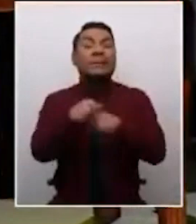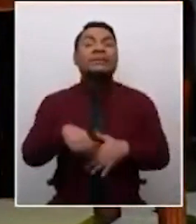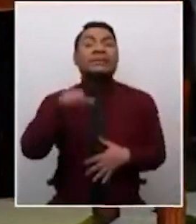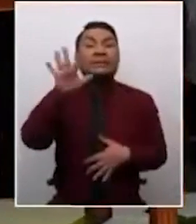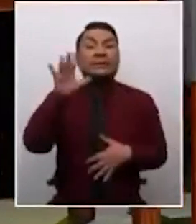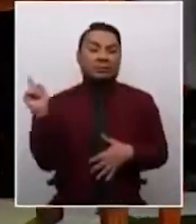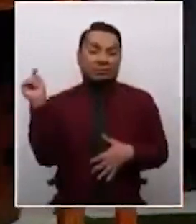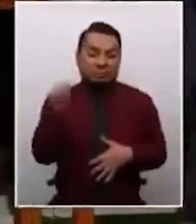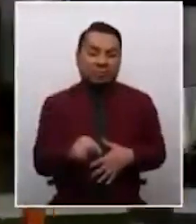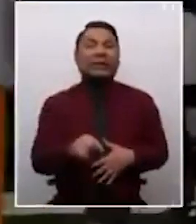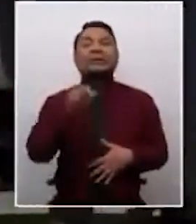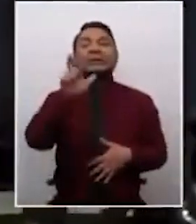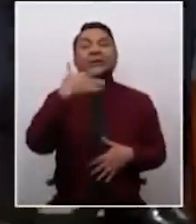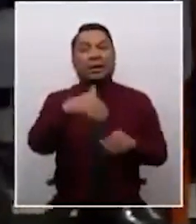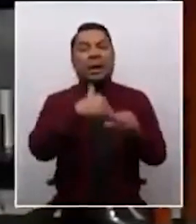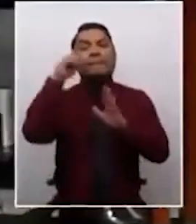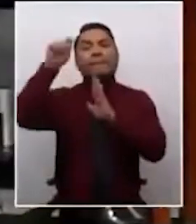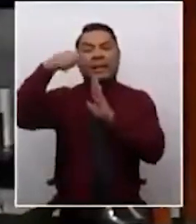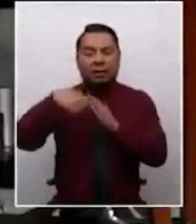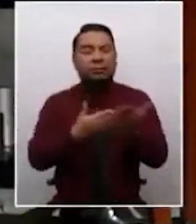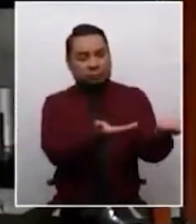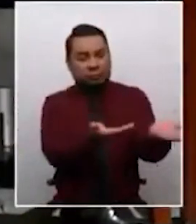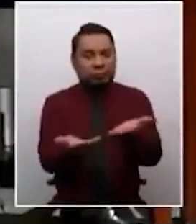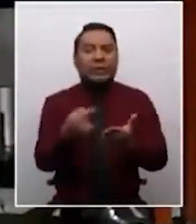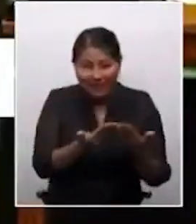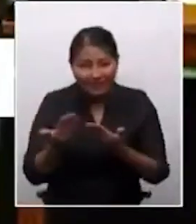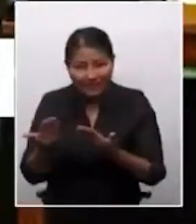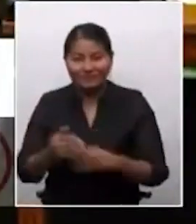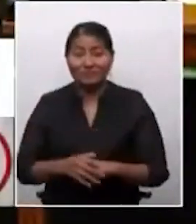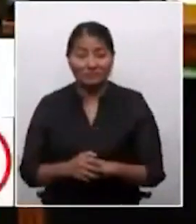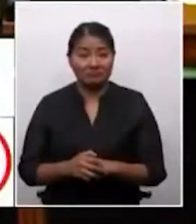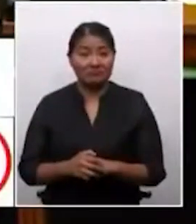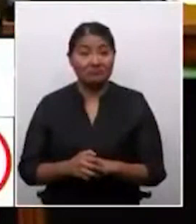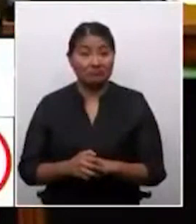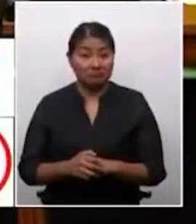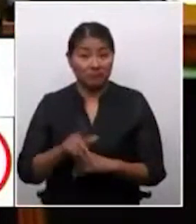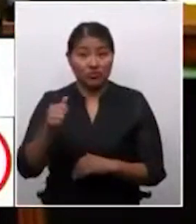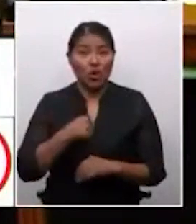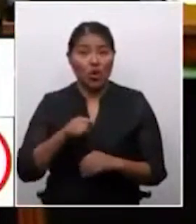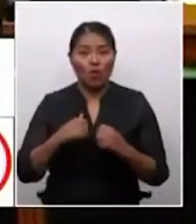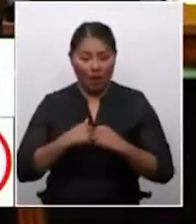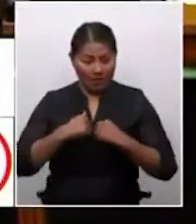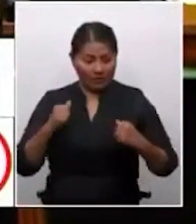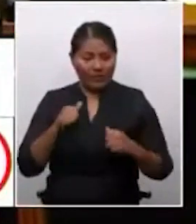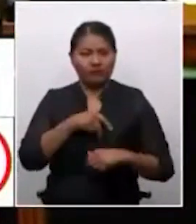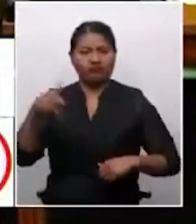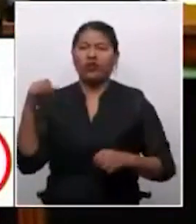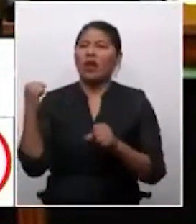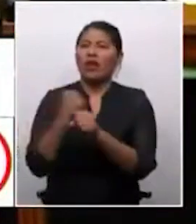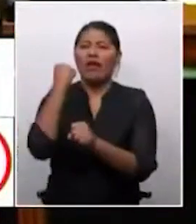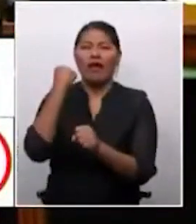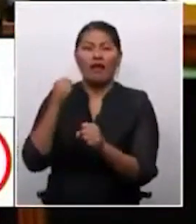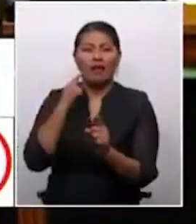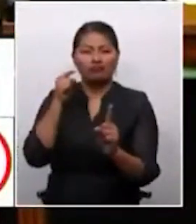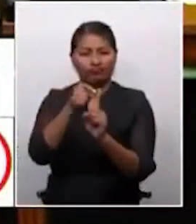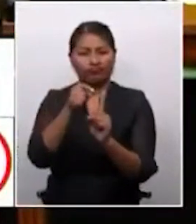final, le recordó su interrupta gobernanza en el municipio de La Victoria. Puede ser un héroe el que triunfa o